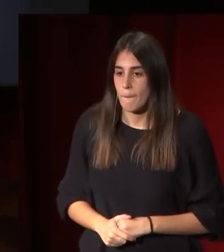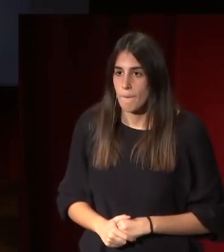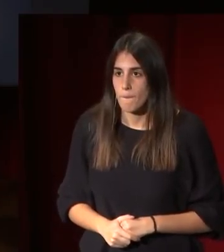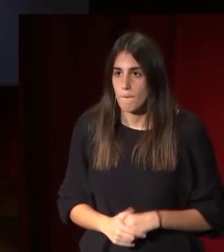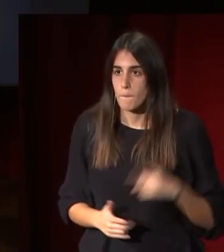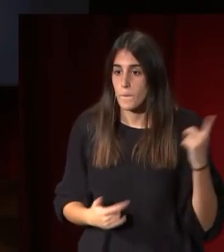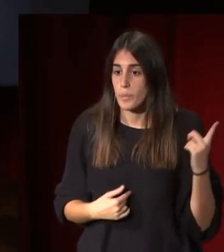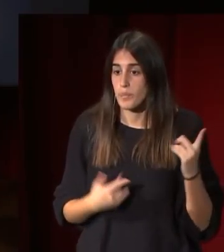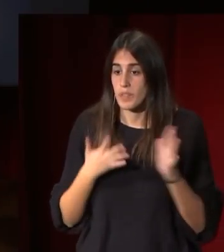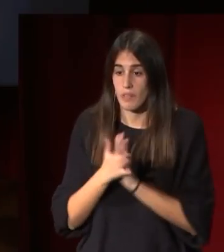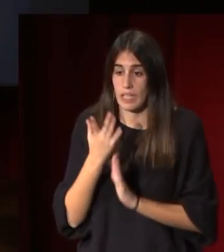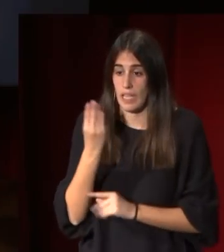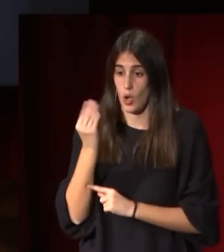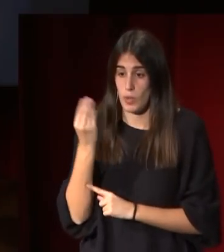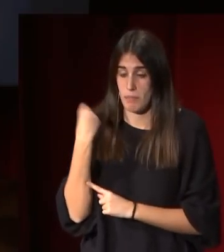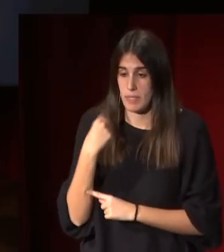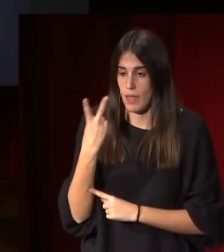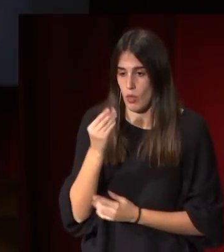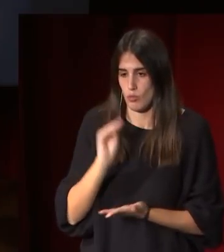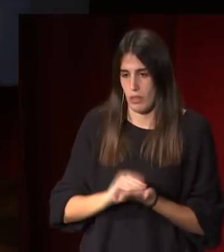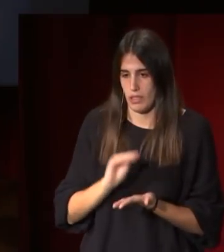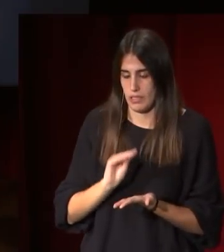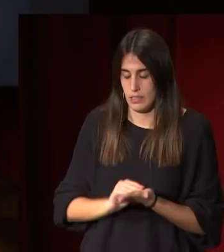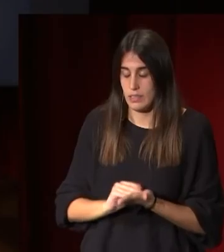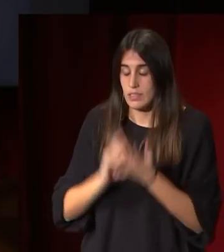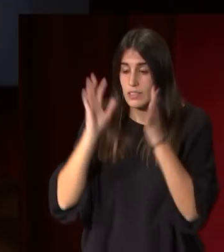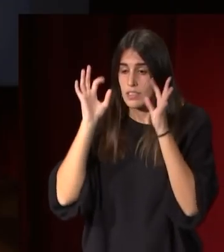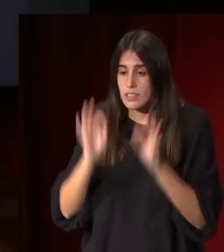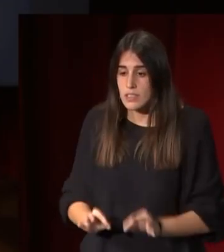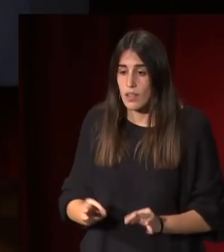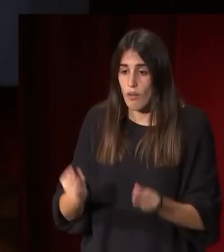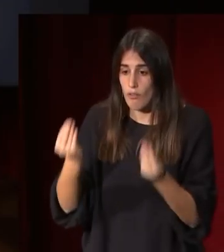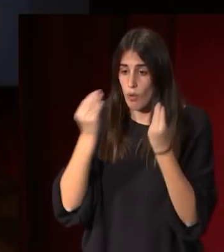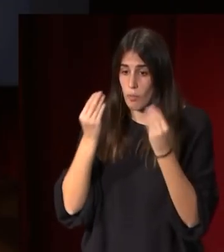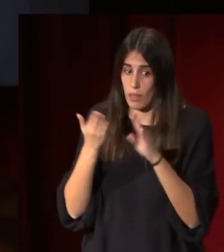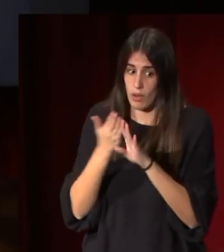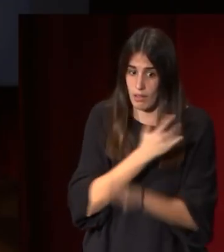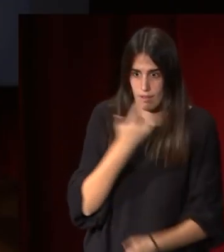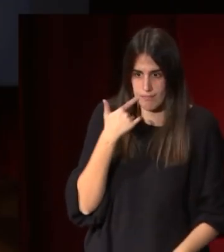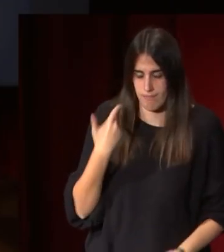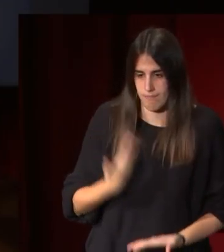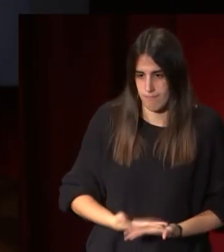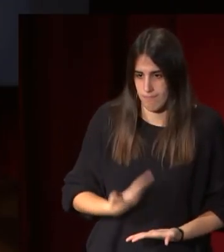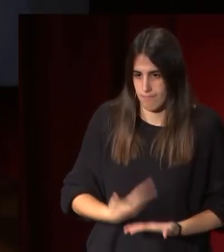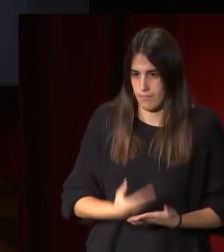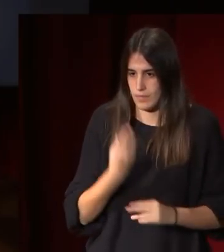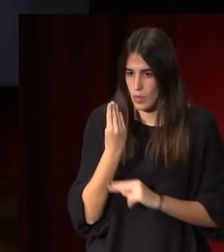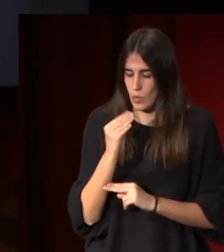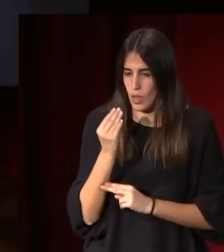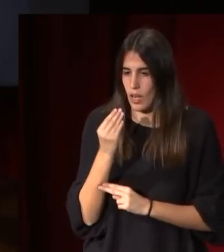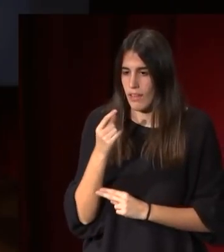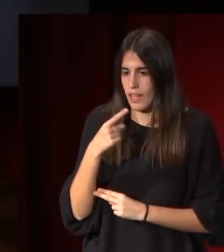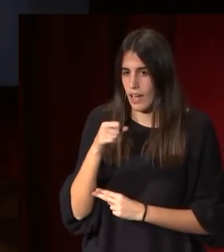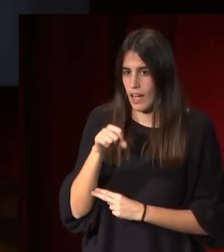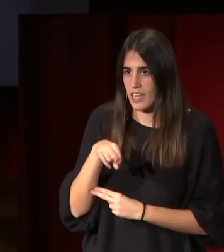dos veces y en realidad está enlazando con esa formación que nos ha demostrado ya en la escultura de Ganímedes